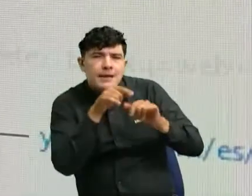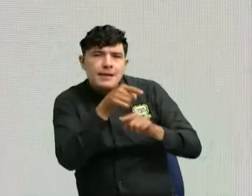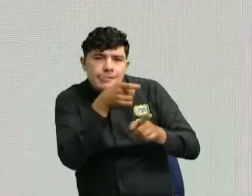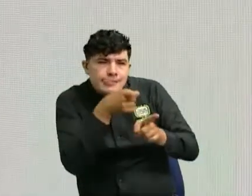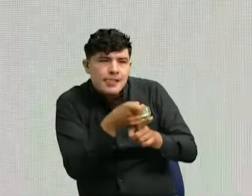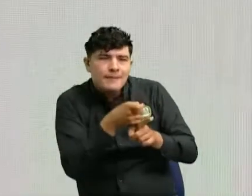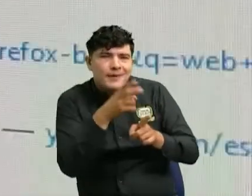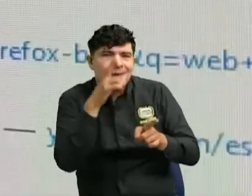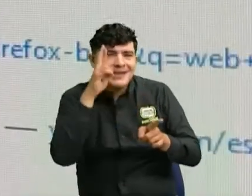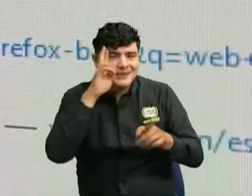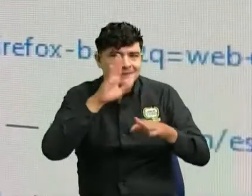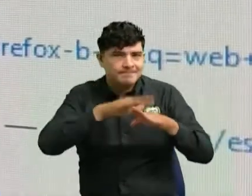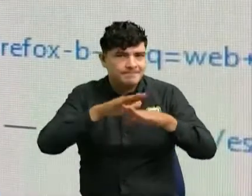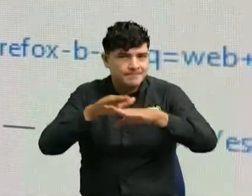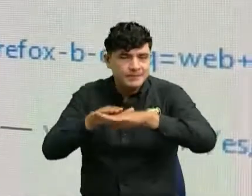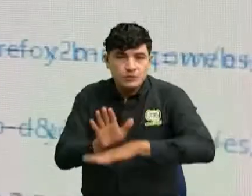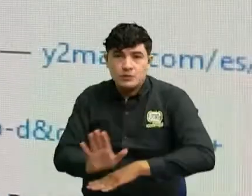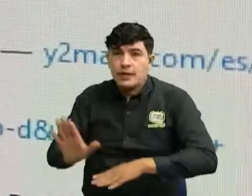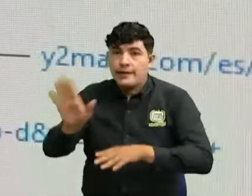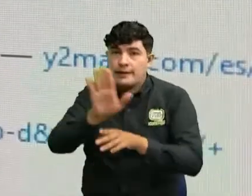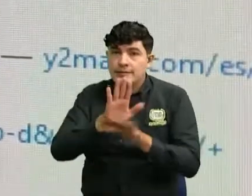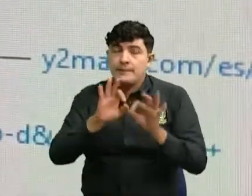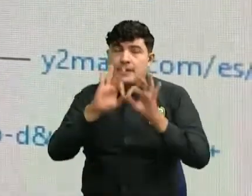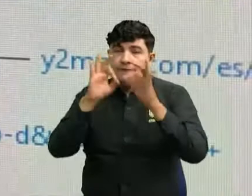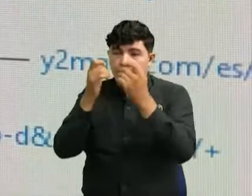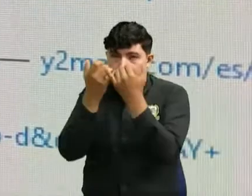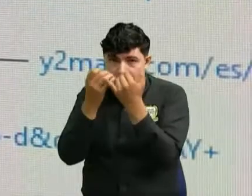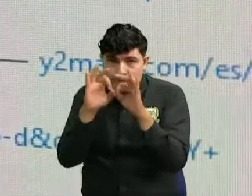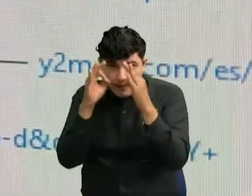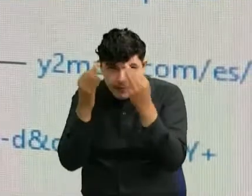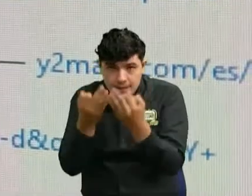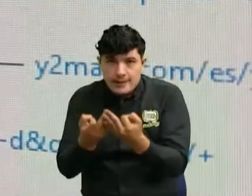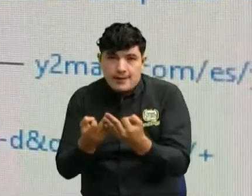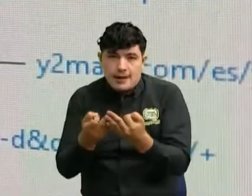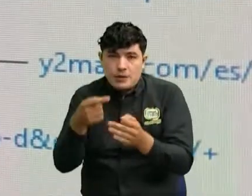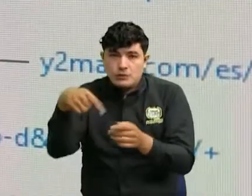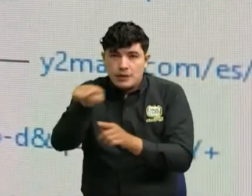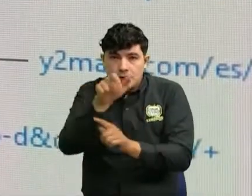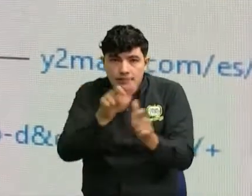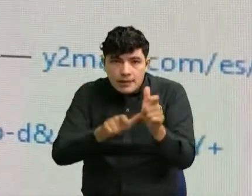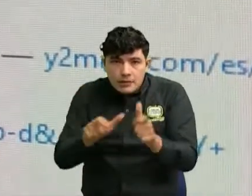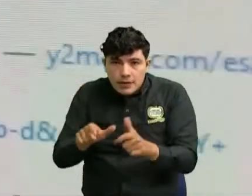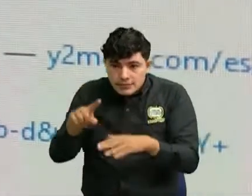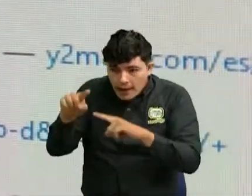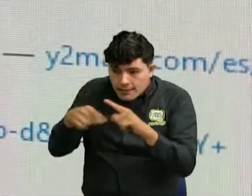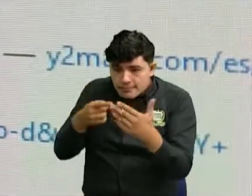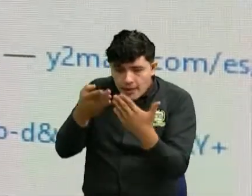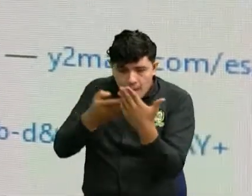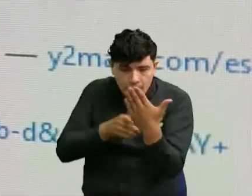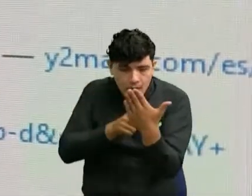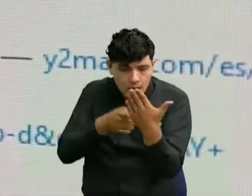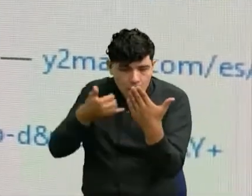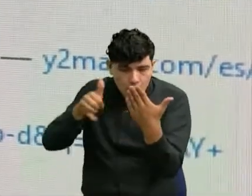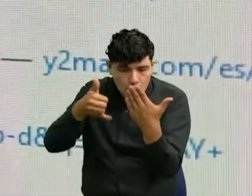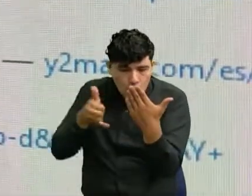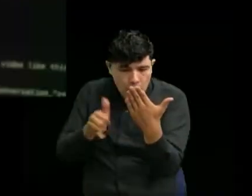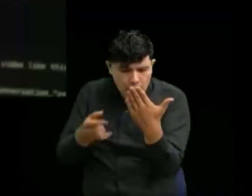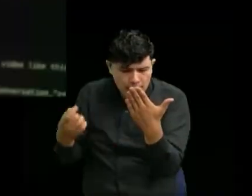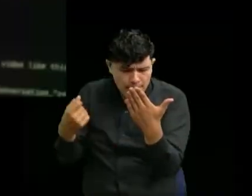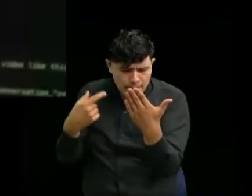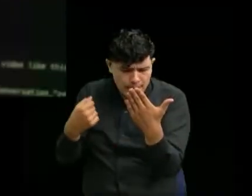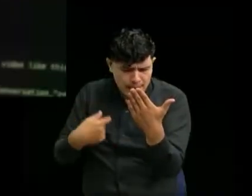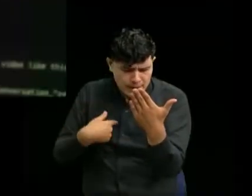un llamado a todos nuestros familiares para que no vayan a caer en esas artimañas que utilizan los delincuentes